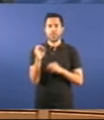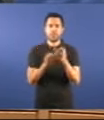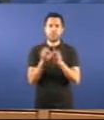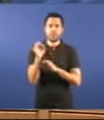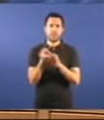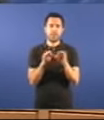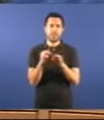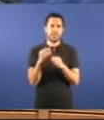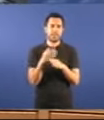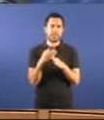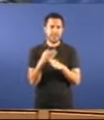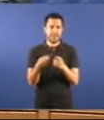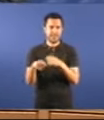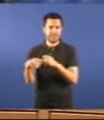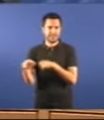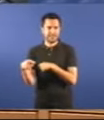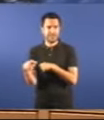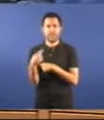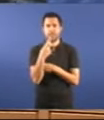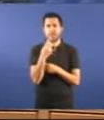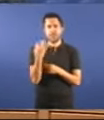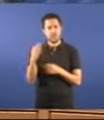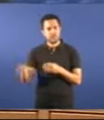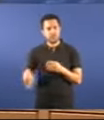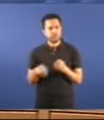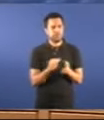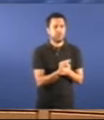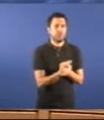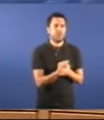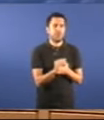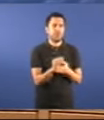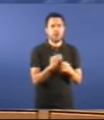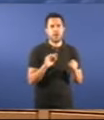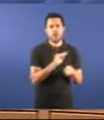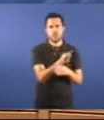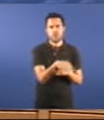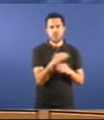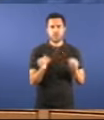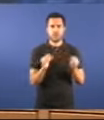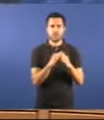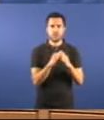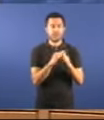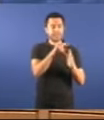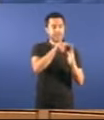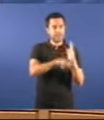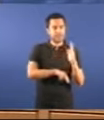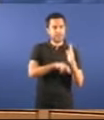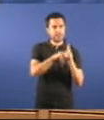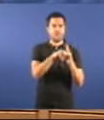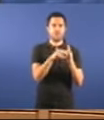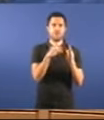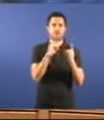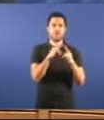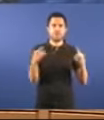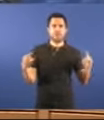propietarios se teñen que adicar a repolvar o monte. Está de acordo ou non? Señoría, o inventario que lle decía o inventario forestal por eso de conhecer entre